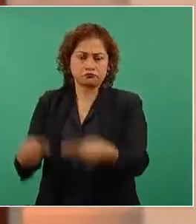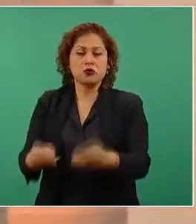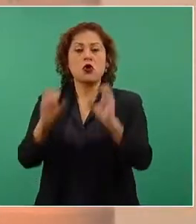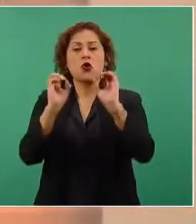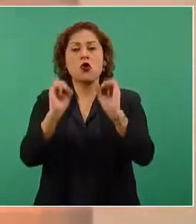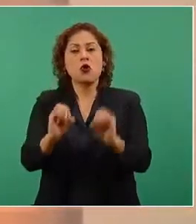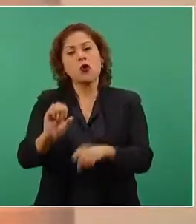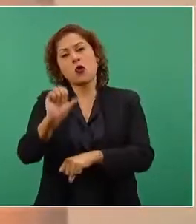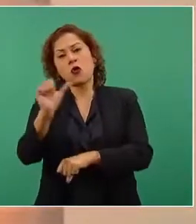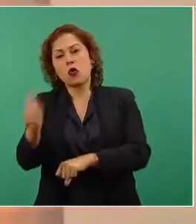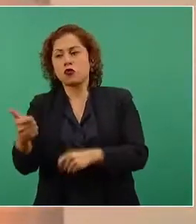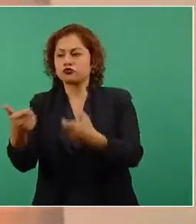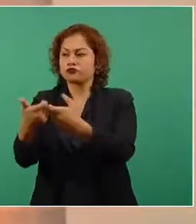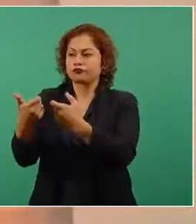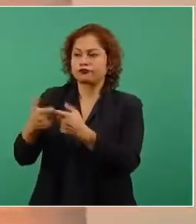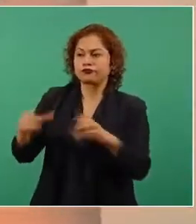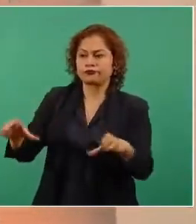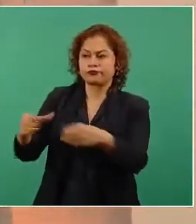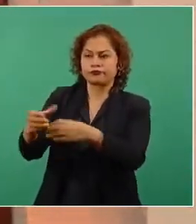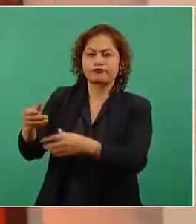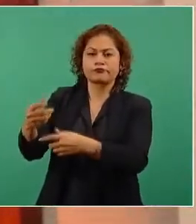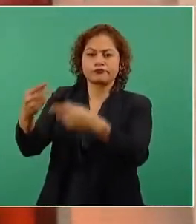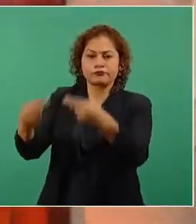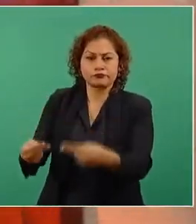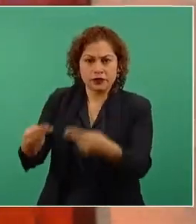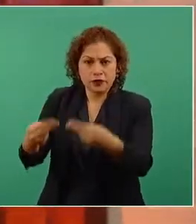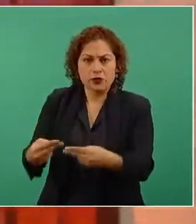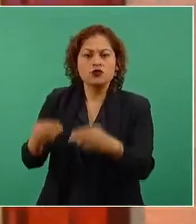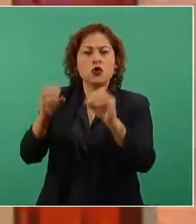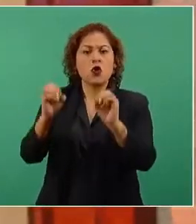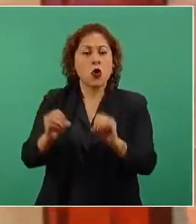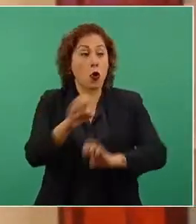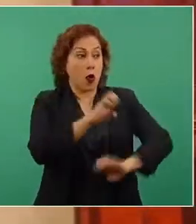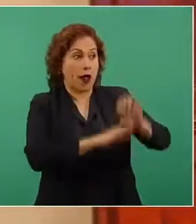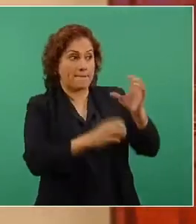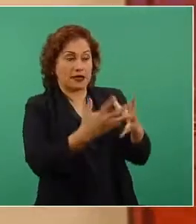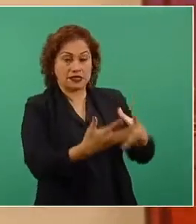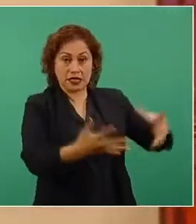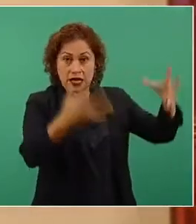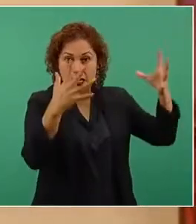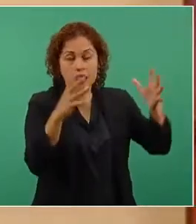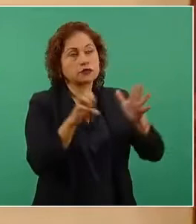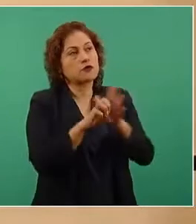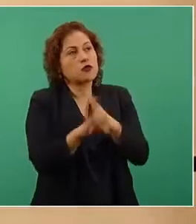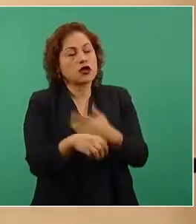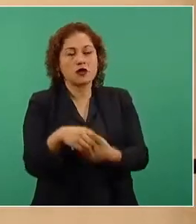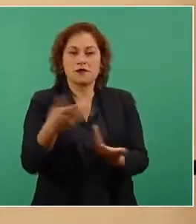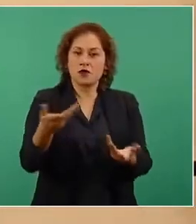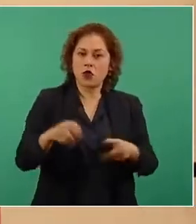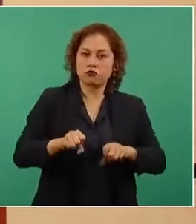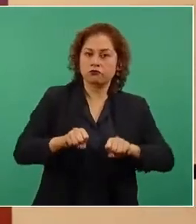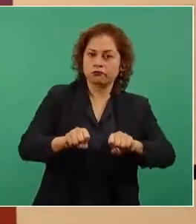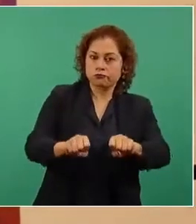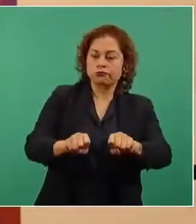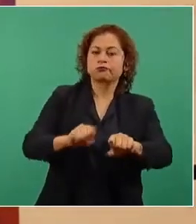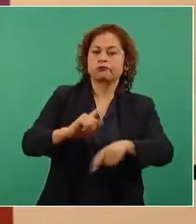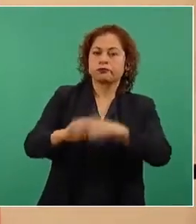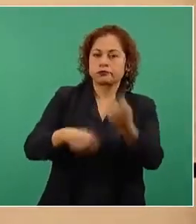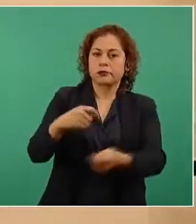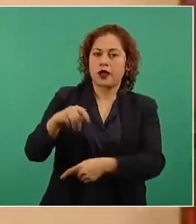de conveniencia o grandes corporativos, como las tiendas Walmart o como